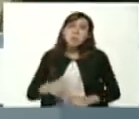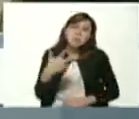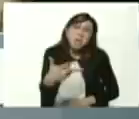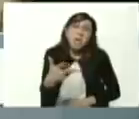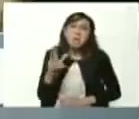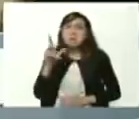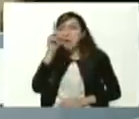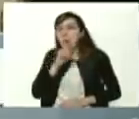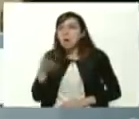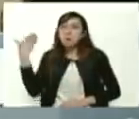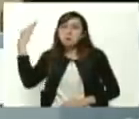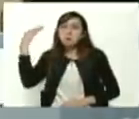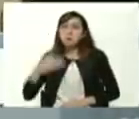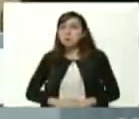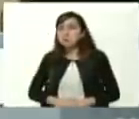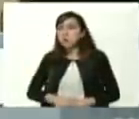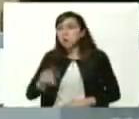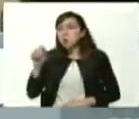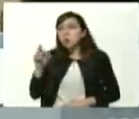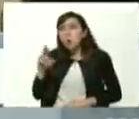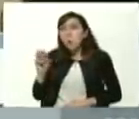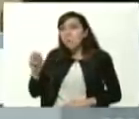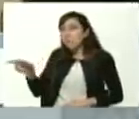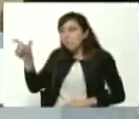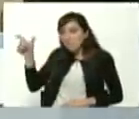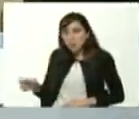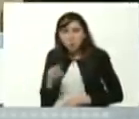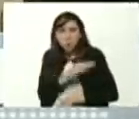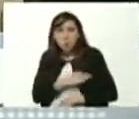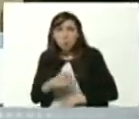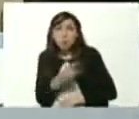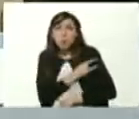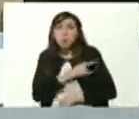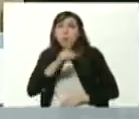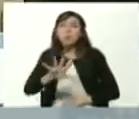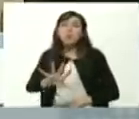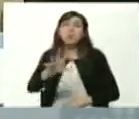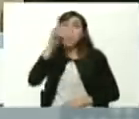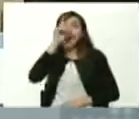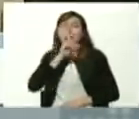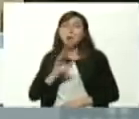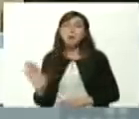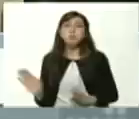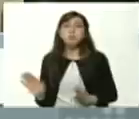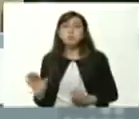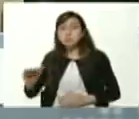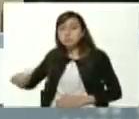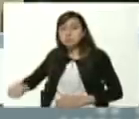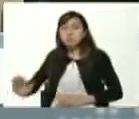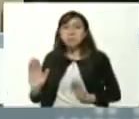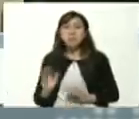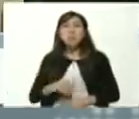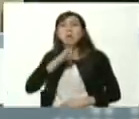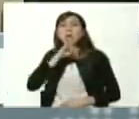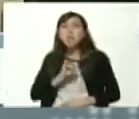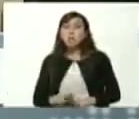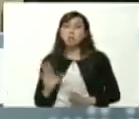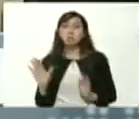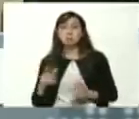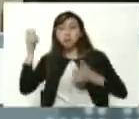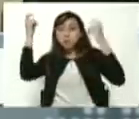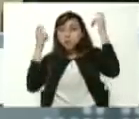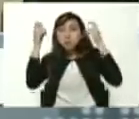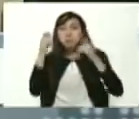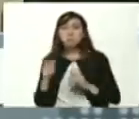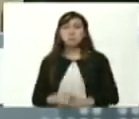años Trump tenía también como 4 años 5 años es la historia nuestro comandante